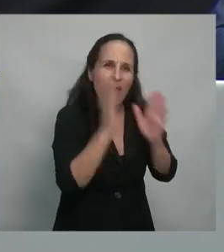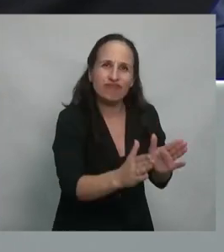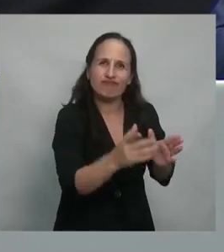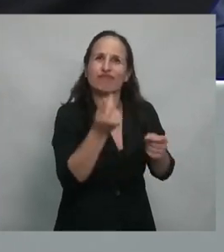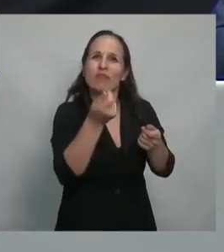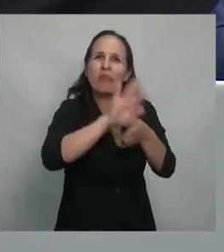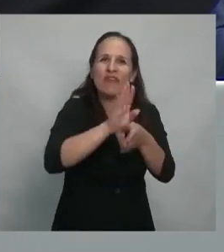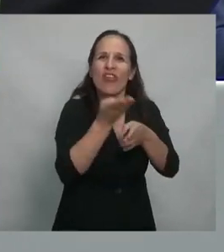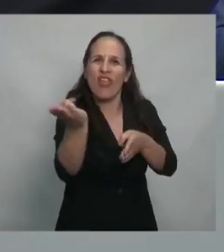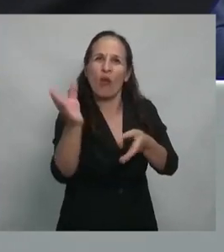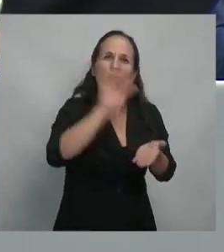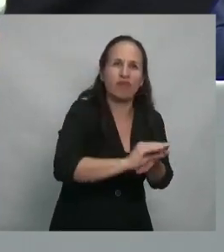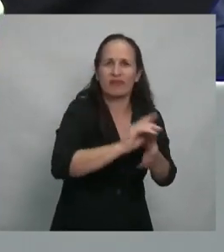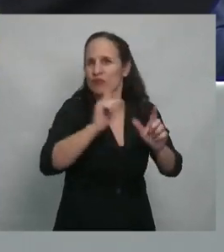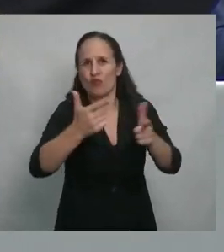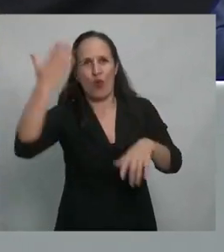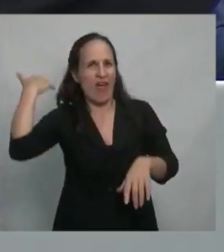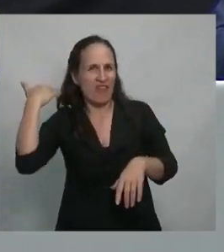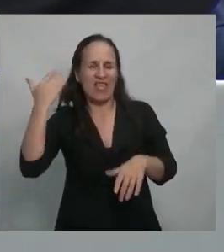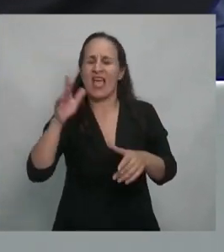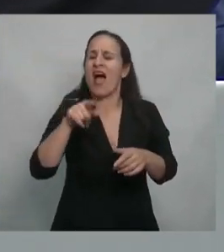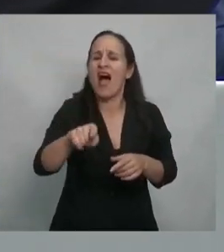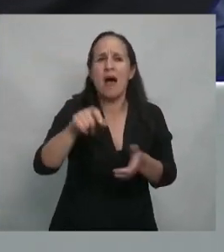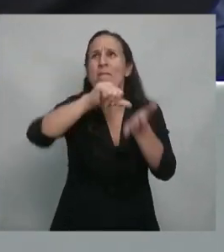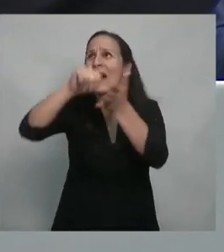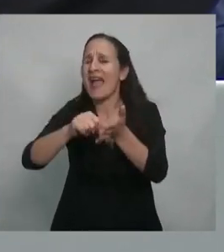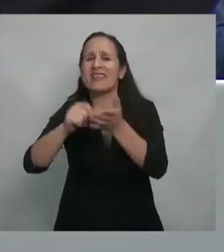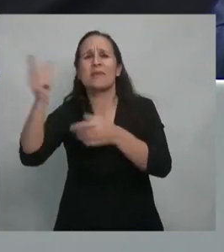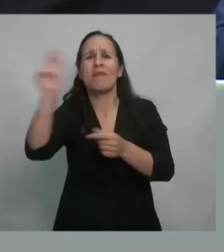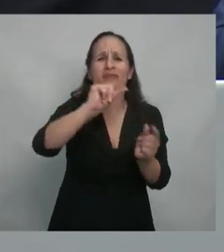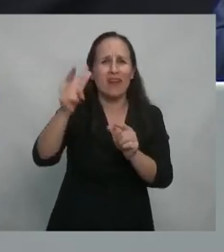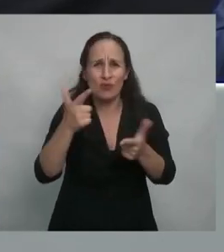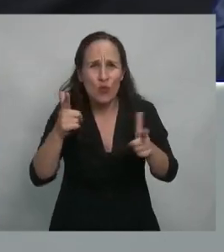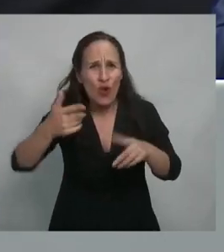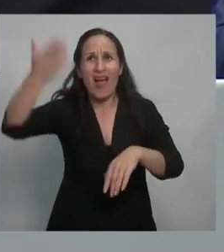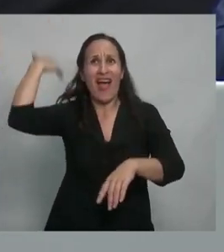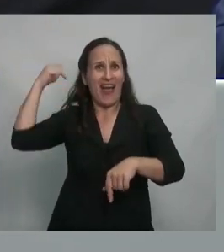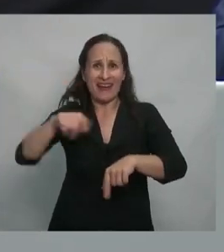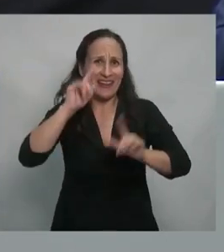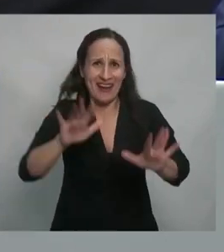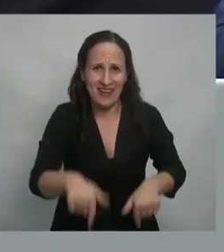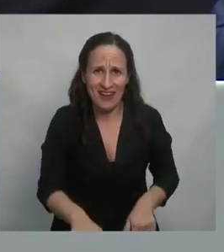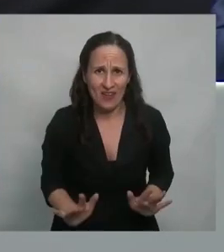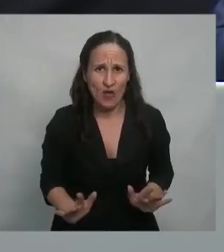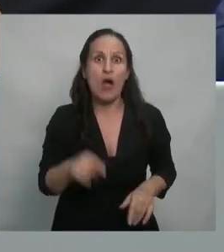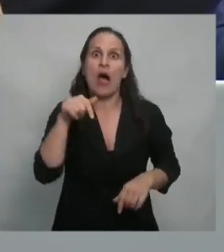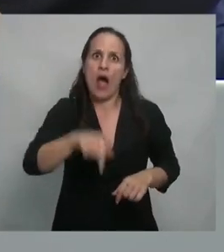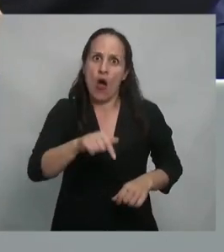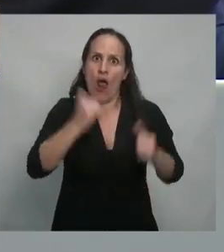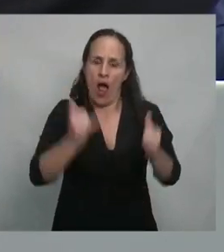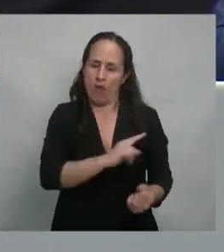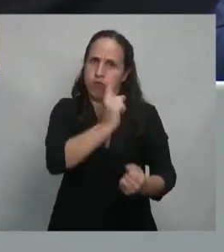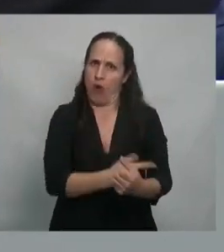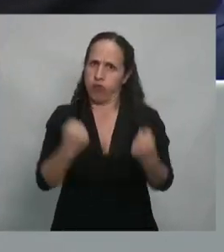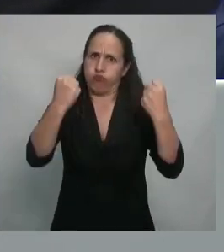no existían los organismos multilaterales de crédito, no existía nada de lo que hoy existe y que tiene un inmenso poder. Yo siempre